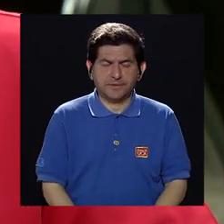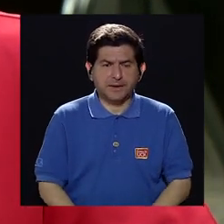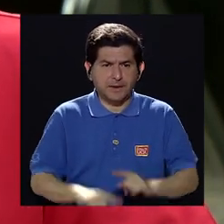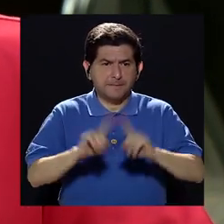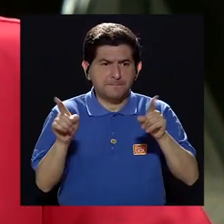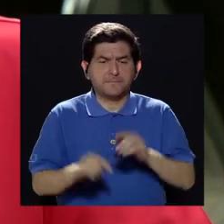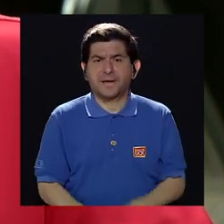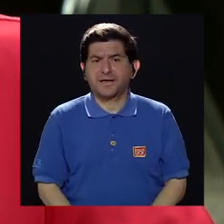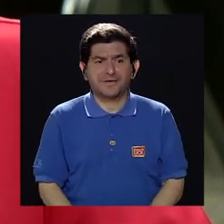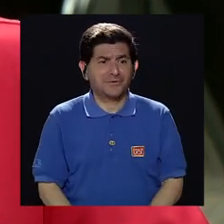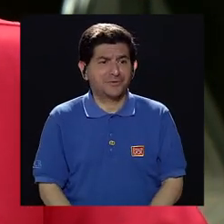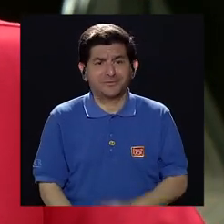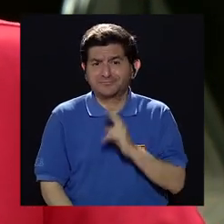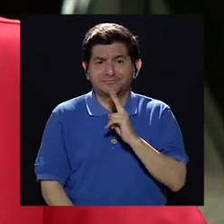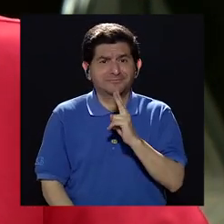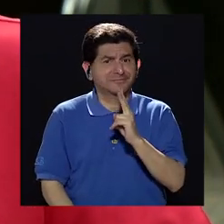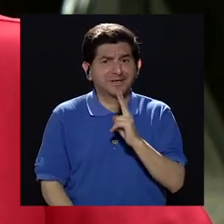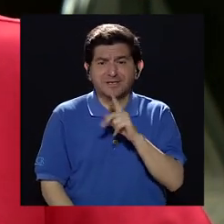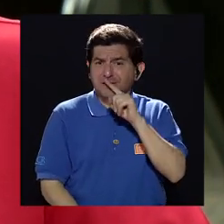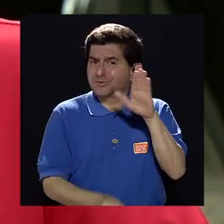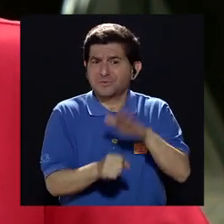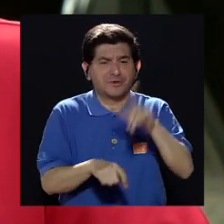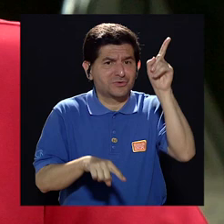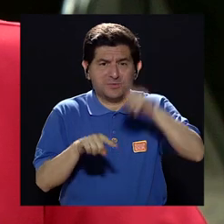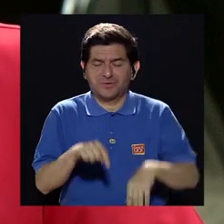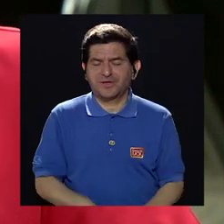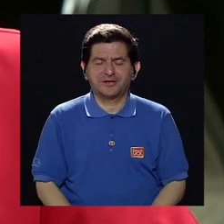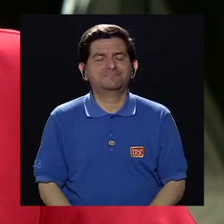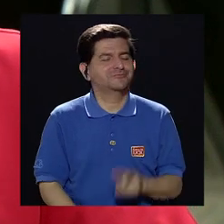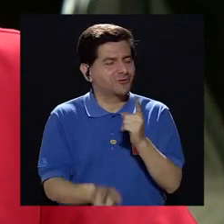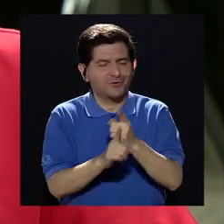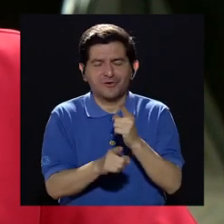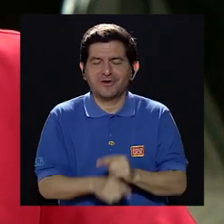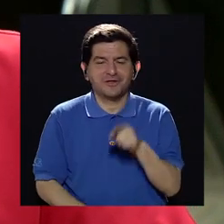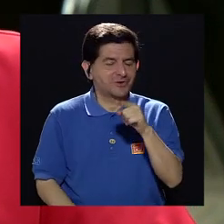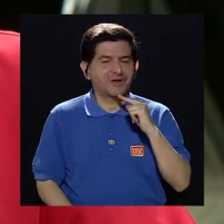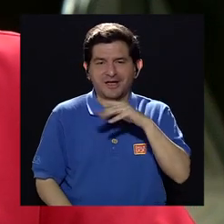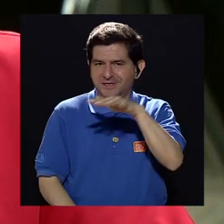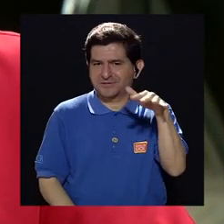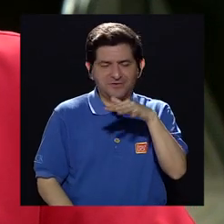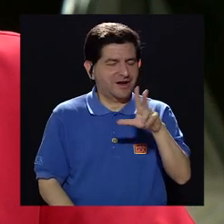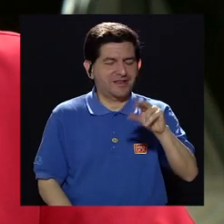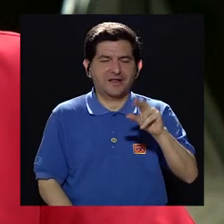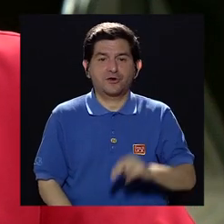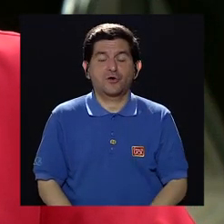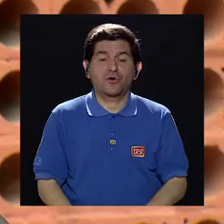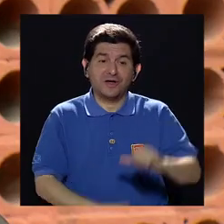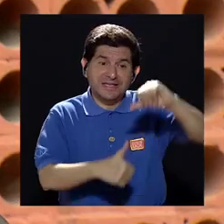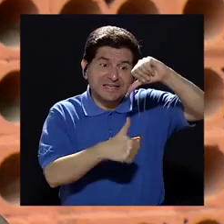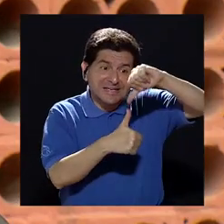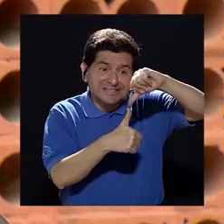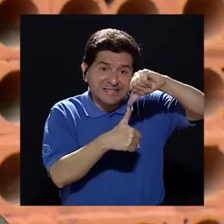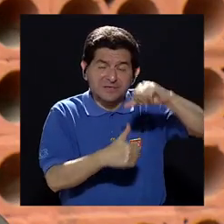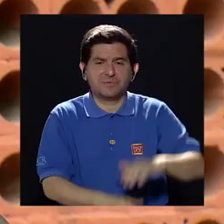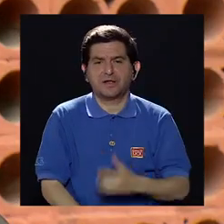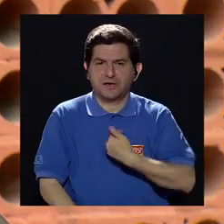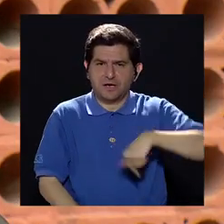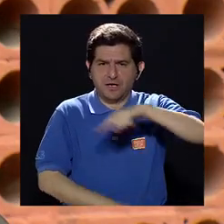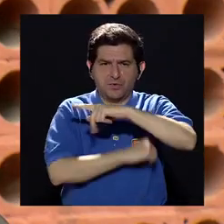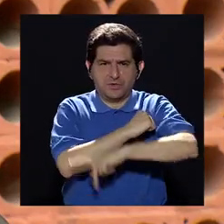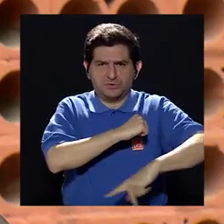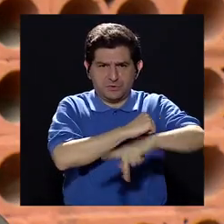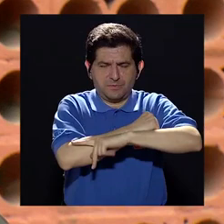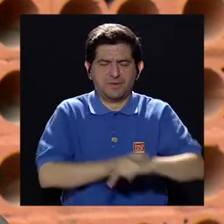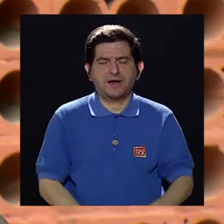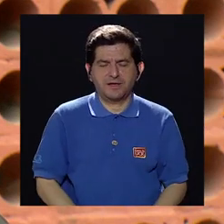no hay nada más distante de la realidad que eso. Eso no es real y en un área como Centroamérica, nuestro país Costa